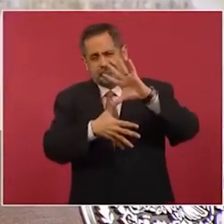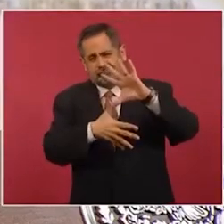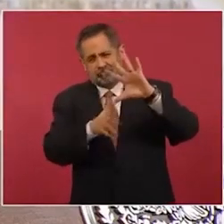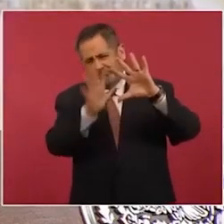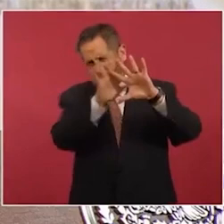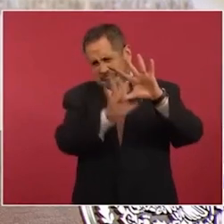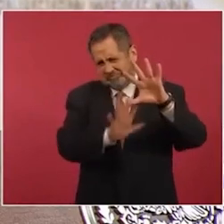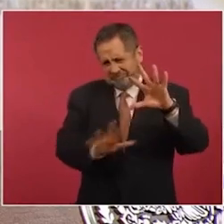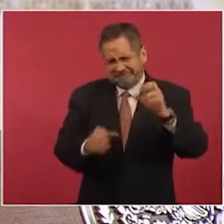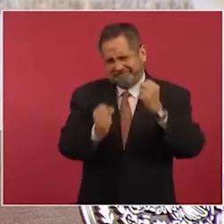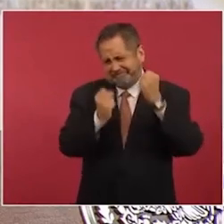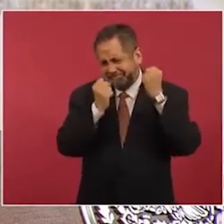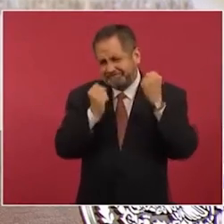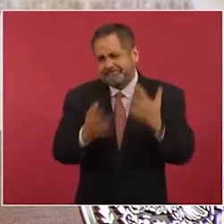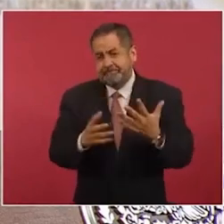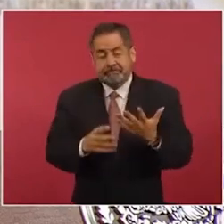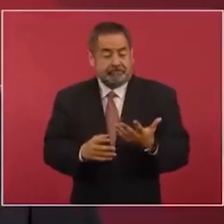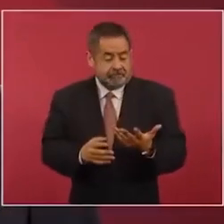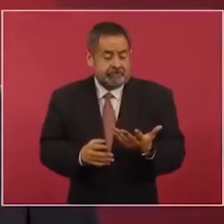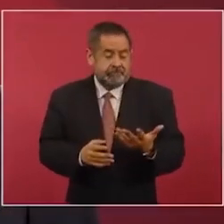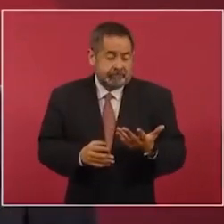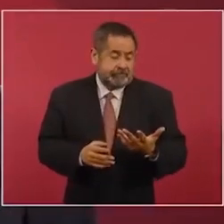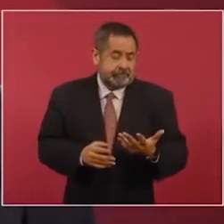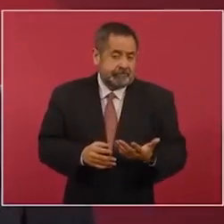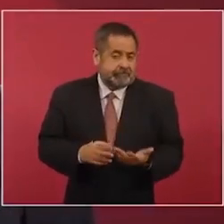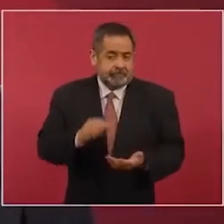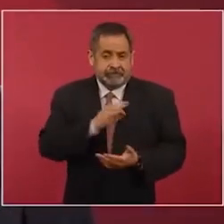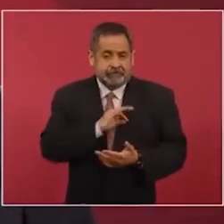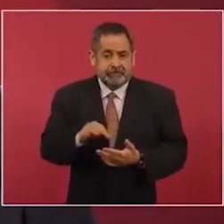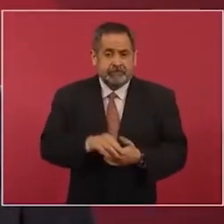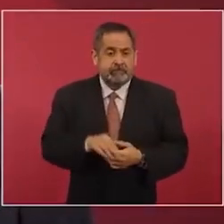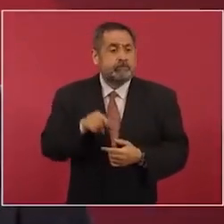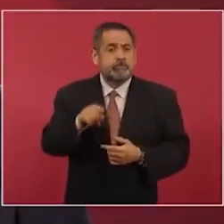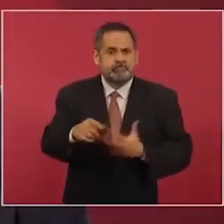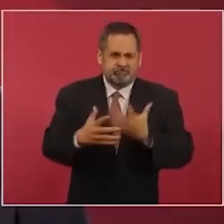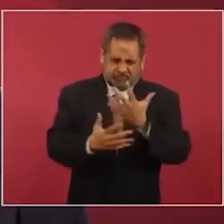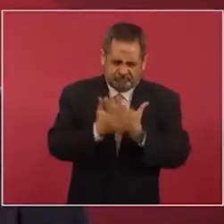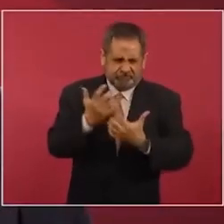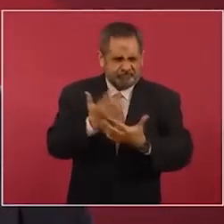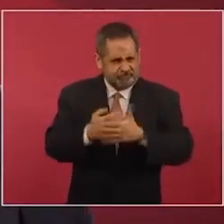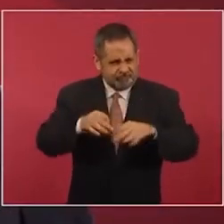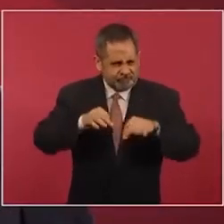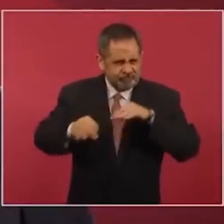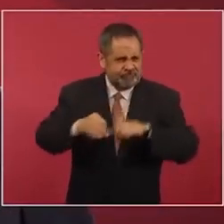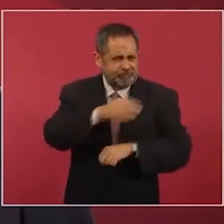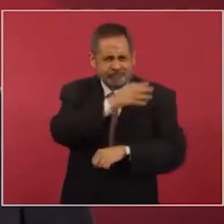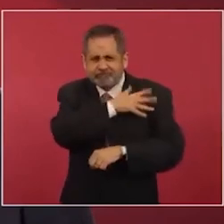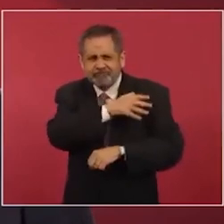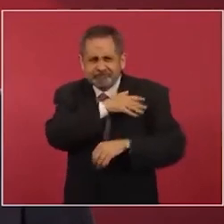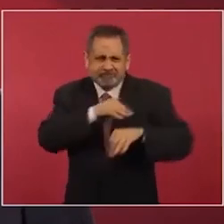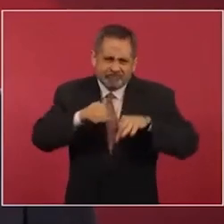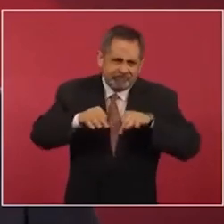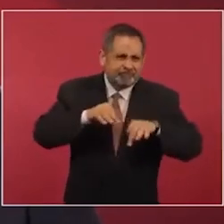su fuerza de trabajo joven,